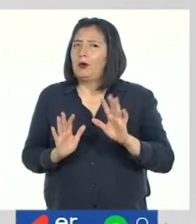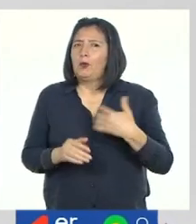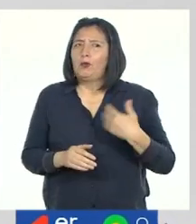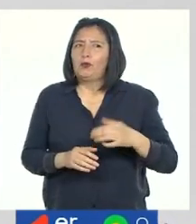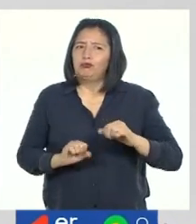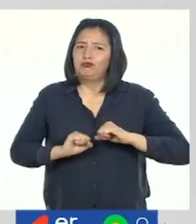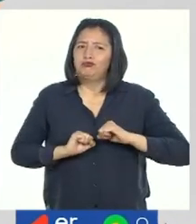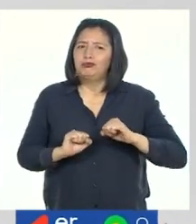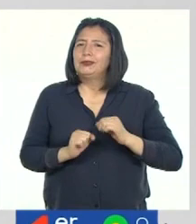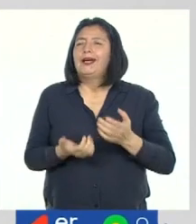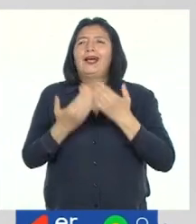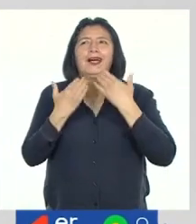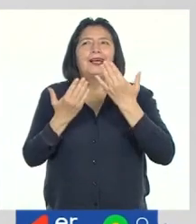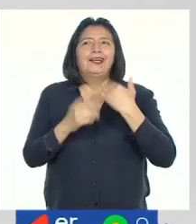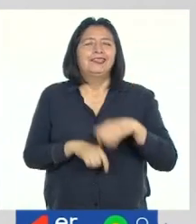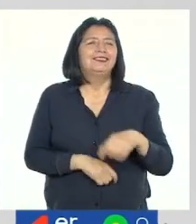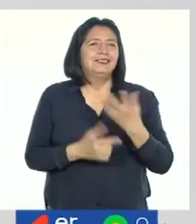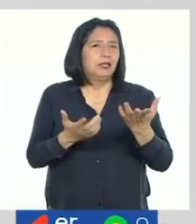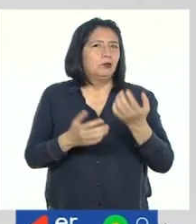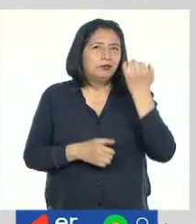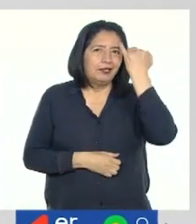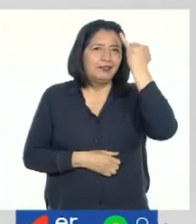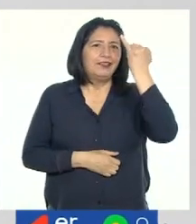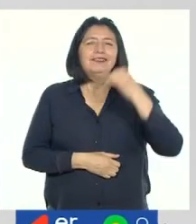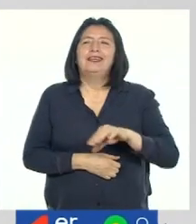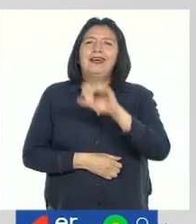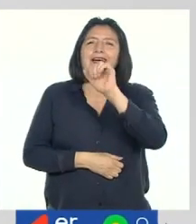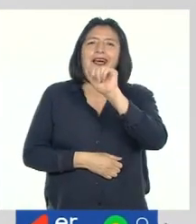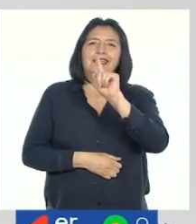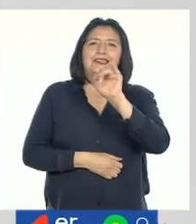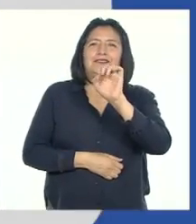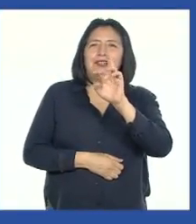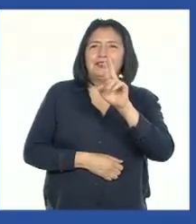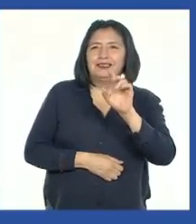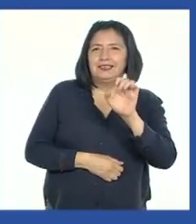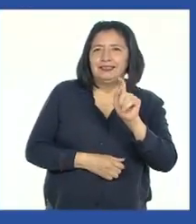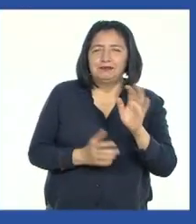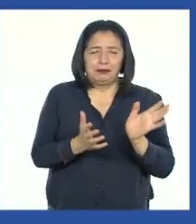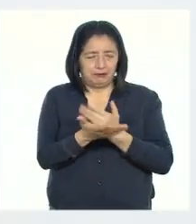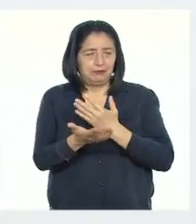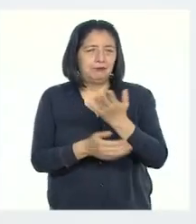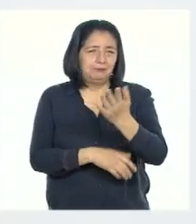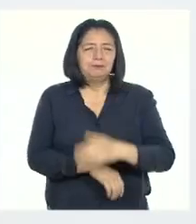gran ejercicio llega gracias a una iniciativa de Activar. ¡Comencemos!